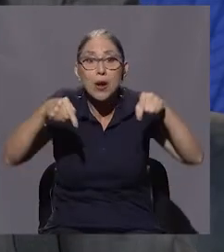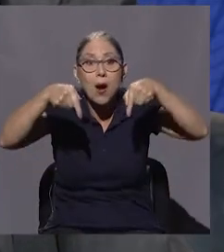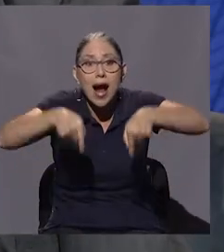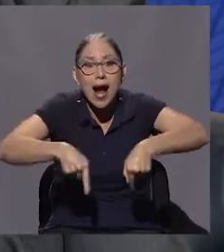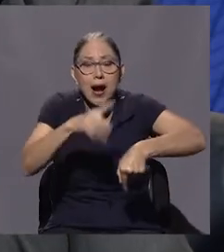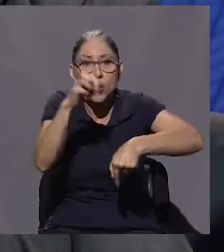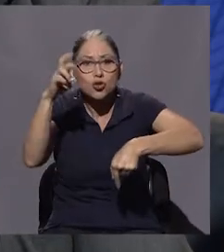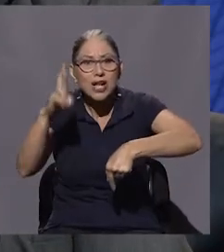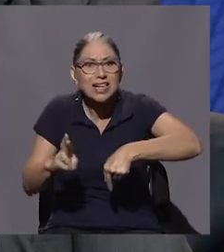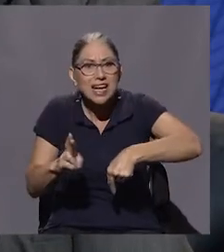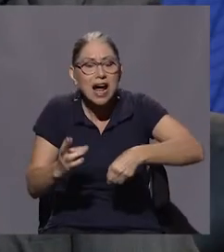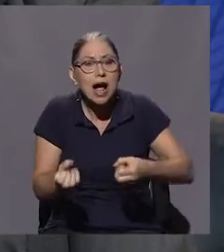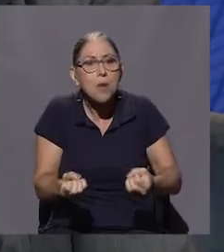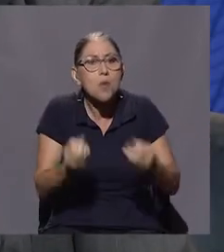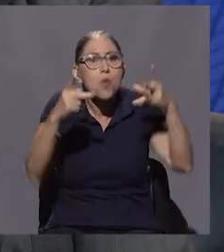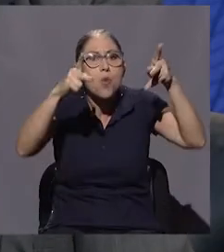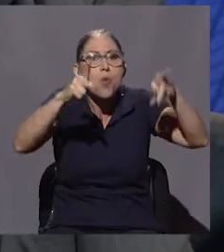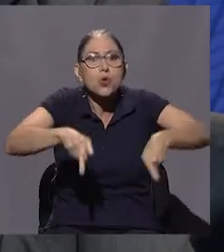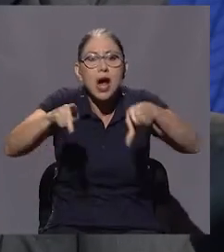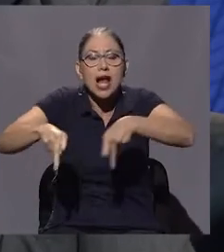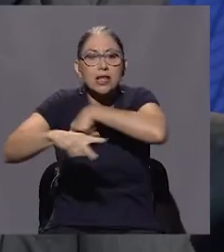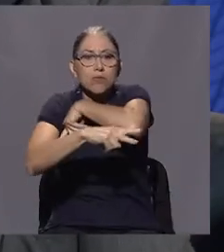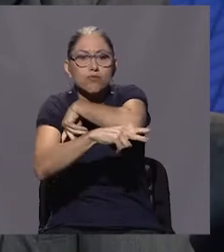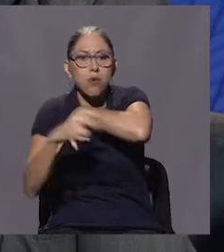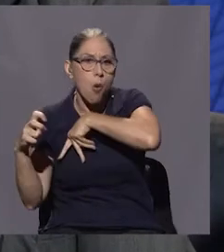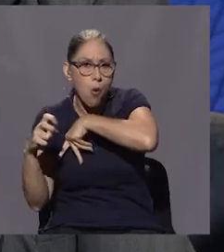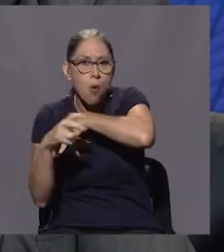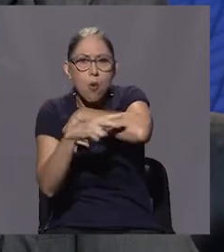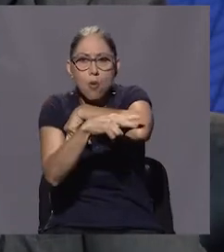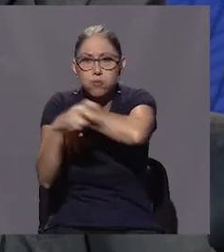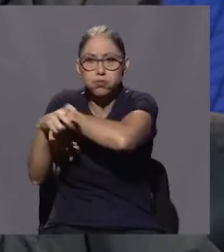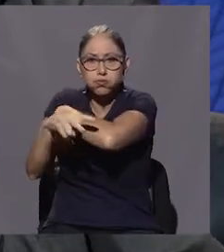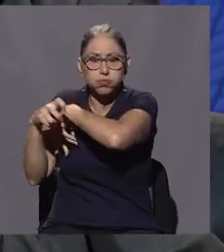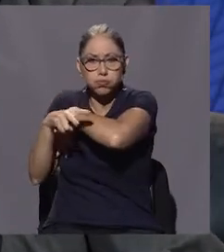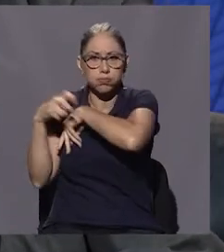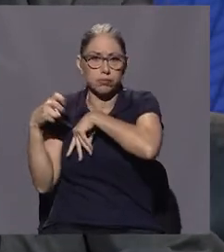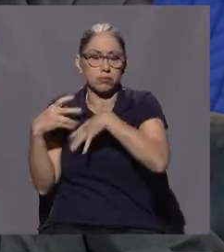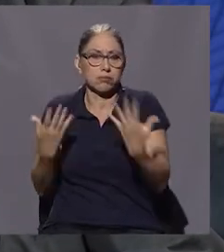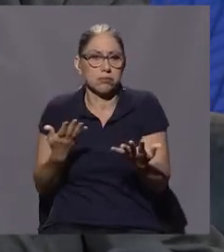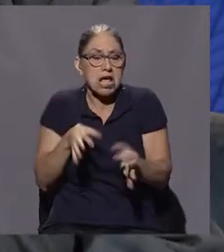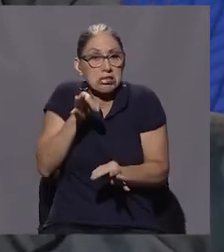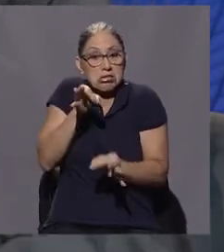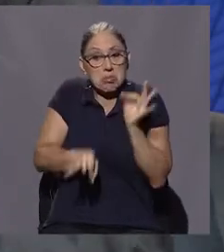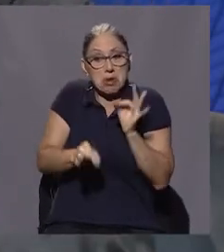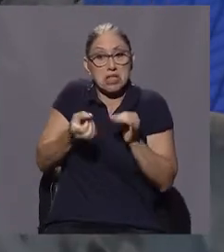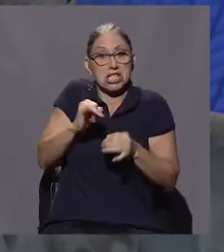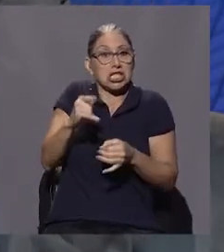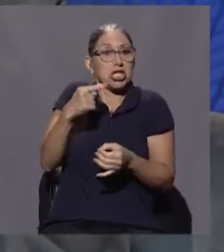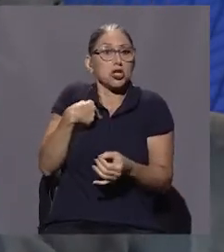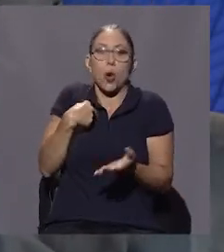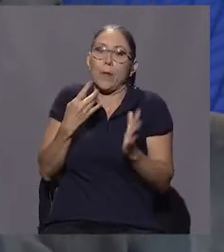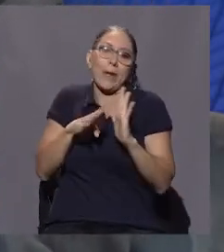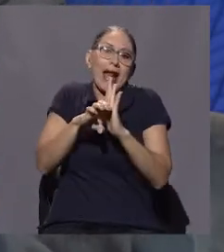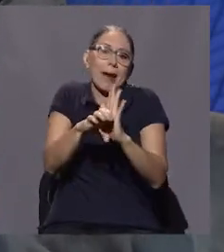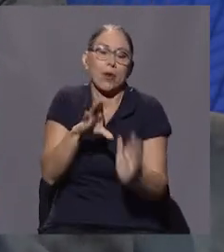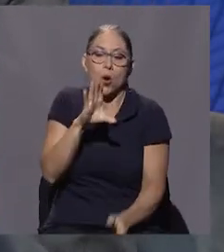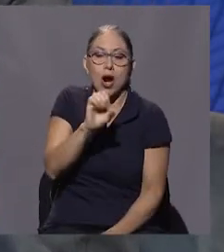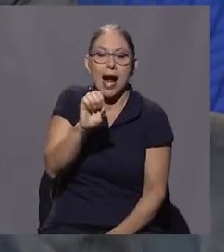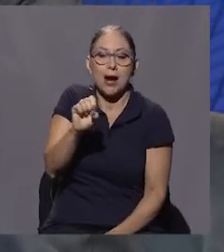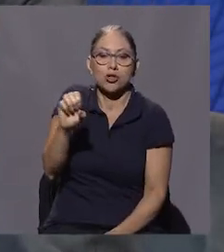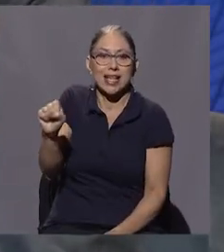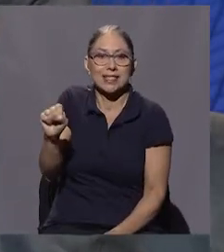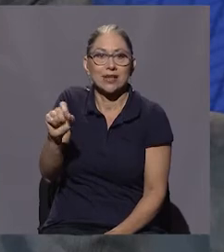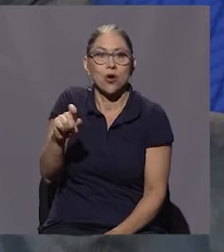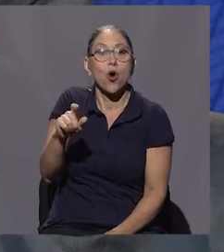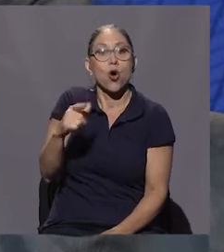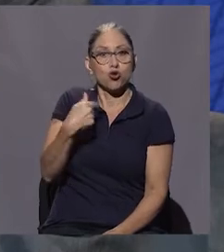roban mucha gente, porque simplemente si yo no pago una cuota del Seguro Social